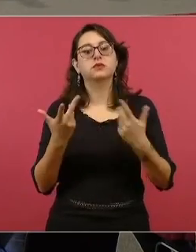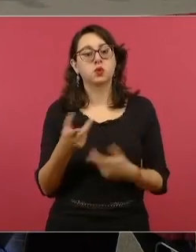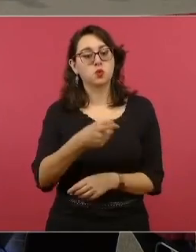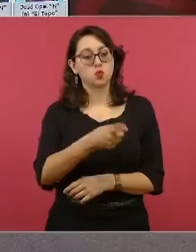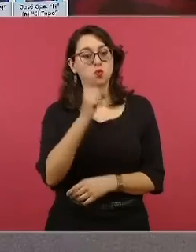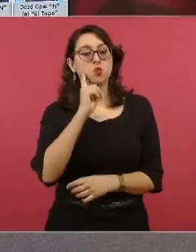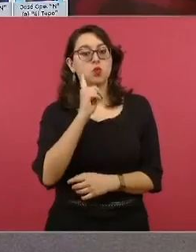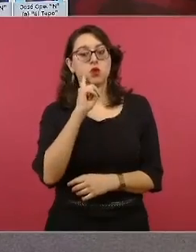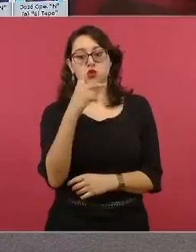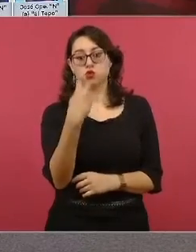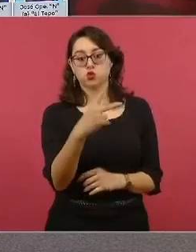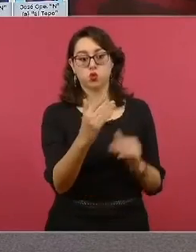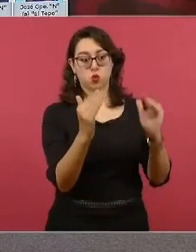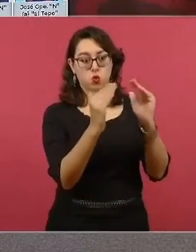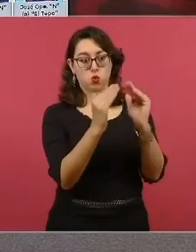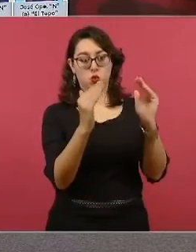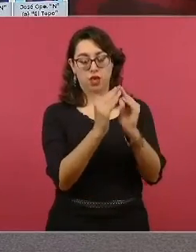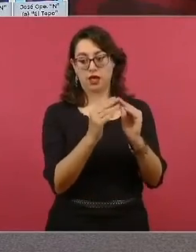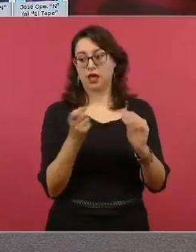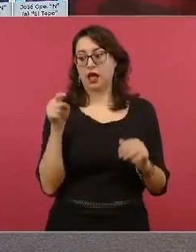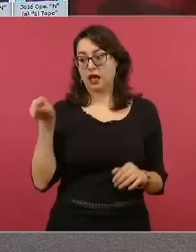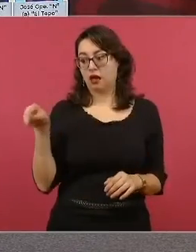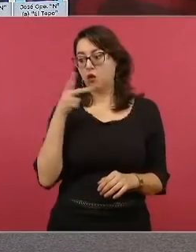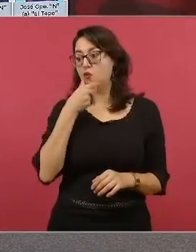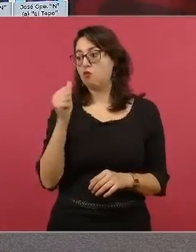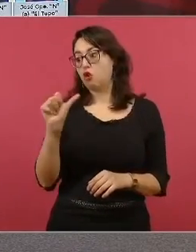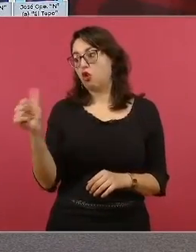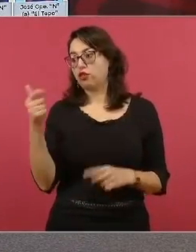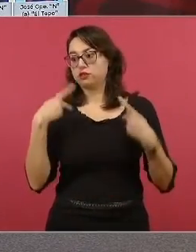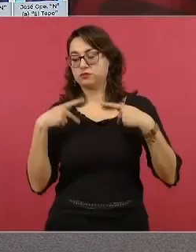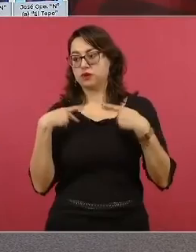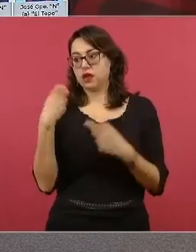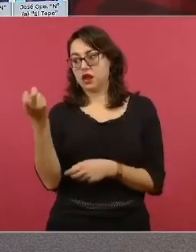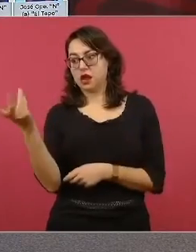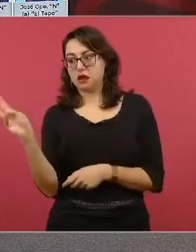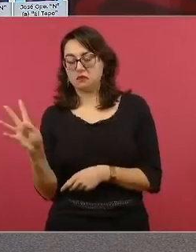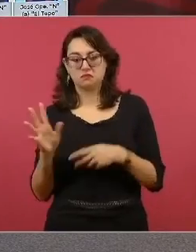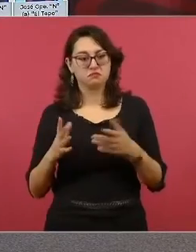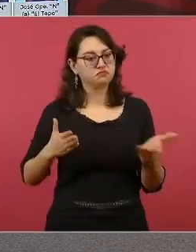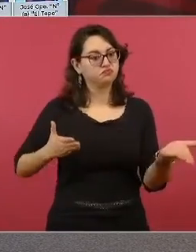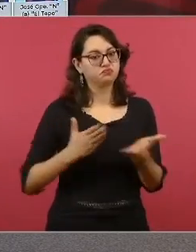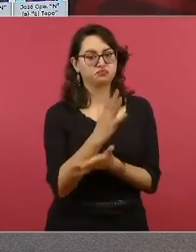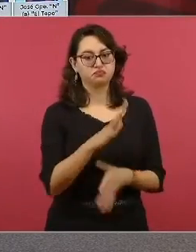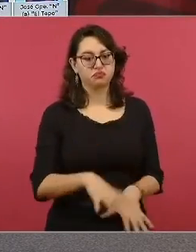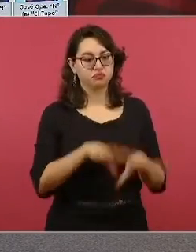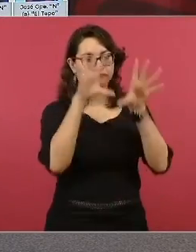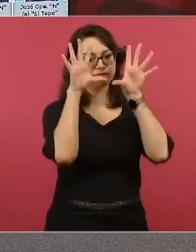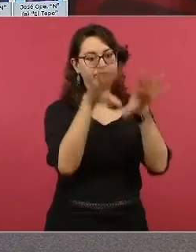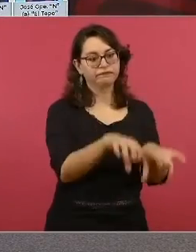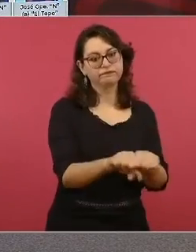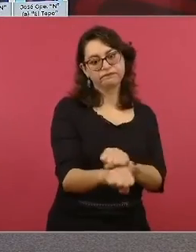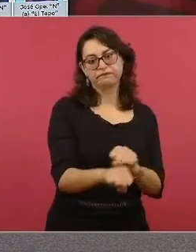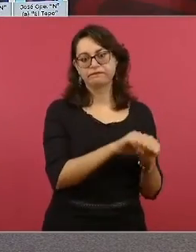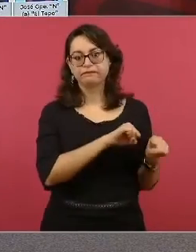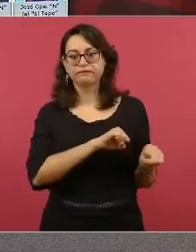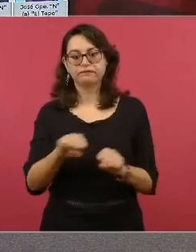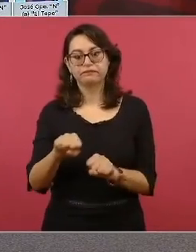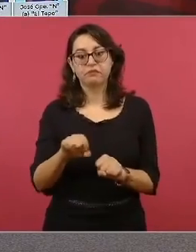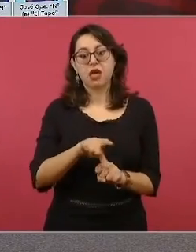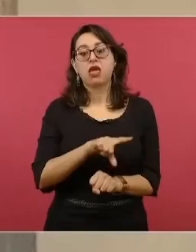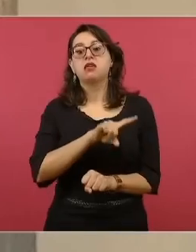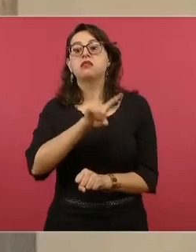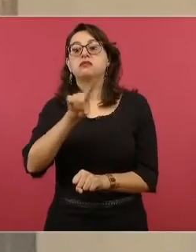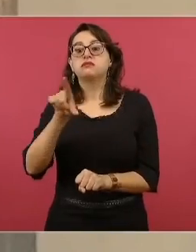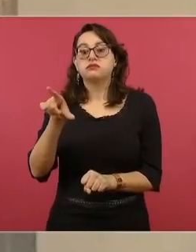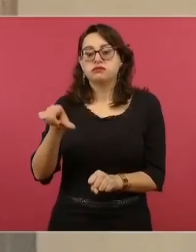de la víctima. La sacaron por la fuerza y posteriormente Gladys Aranza aparece sin vida en el interior del